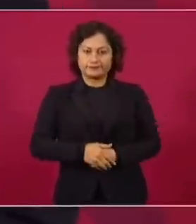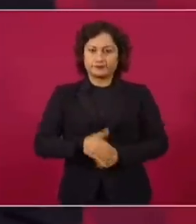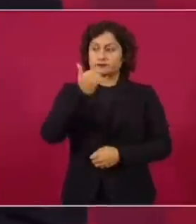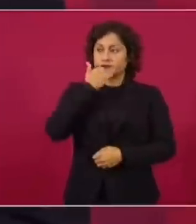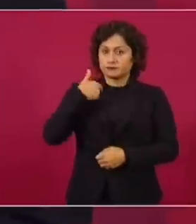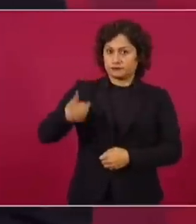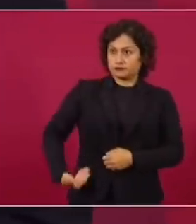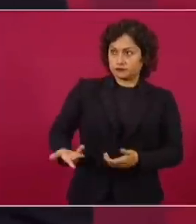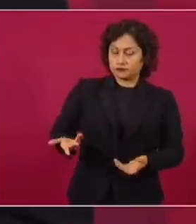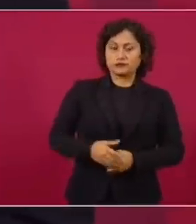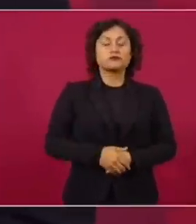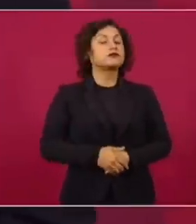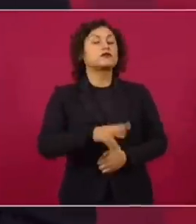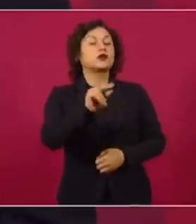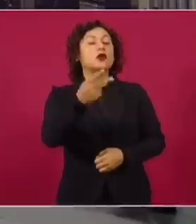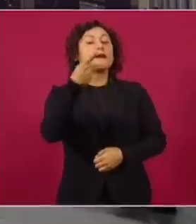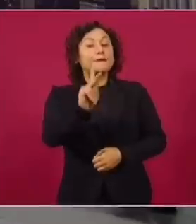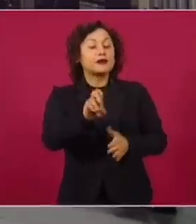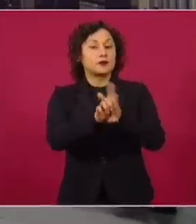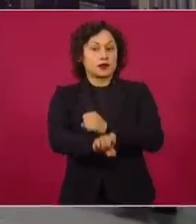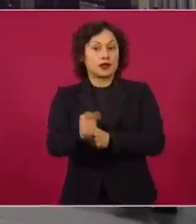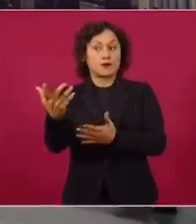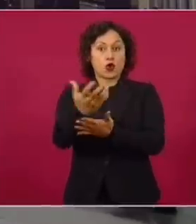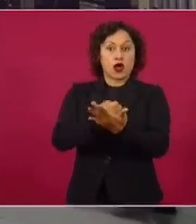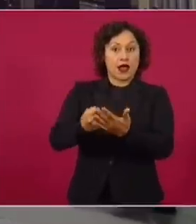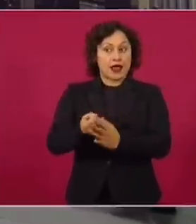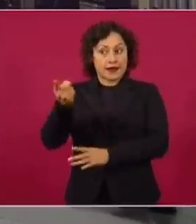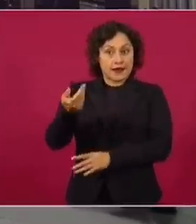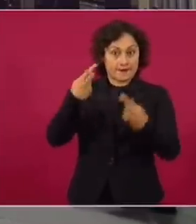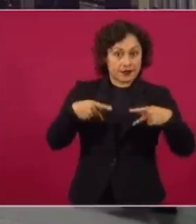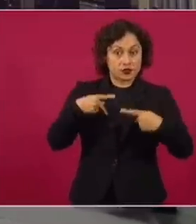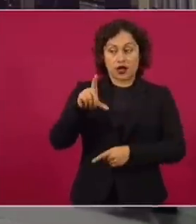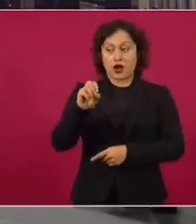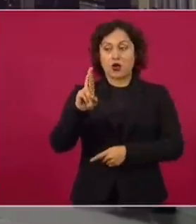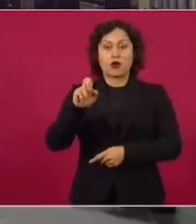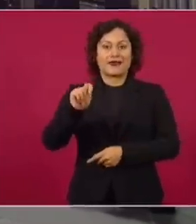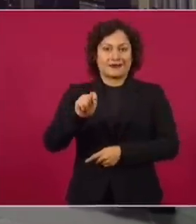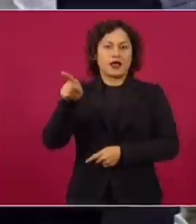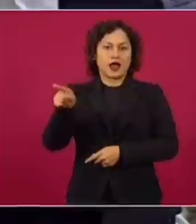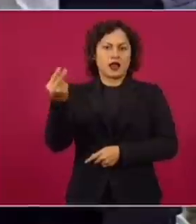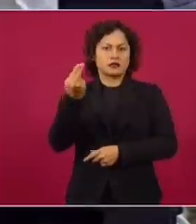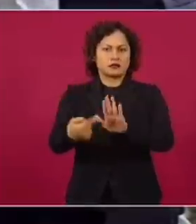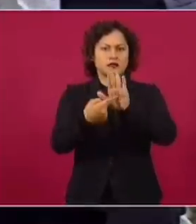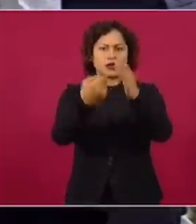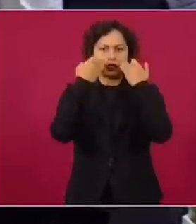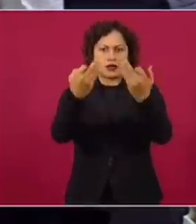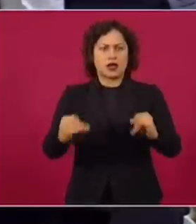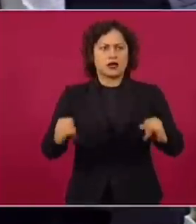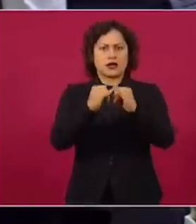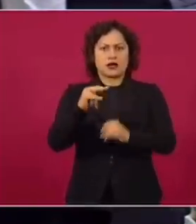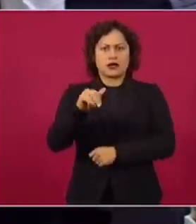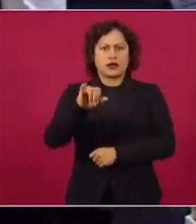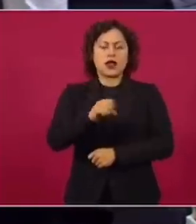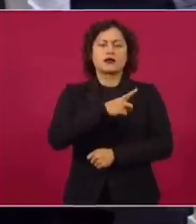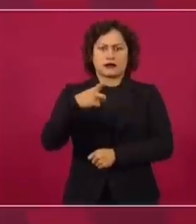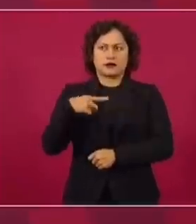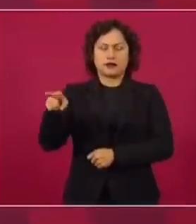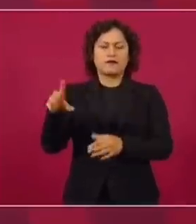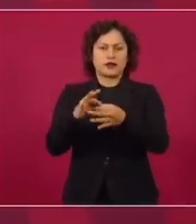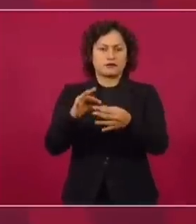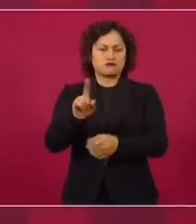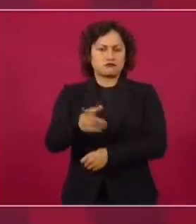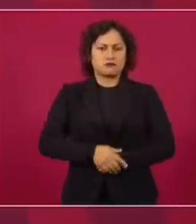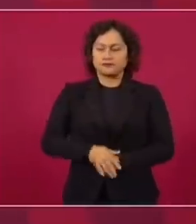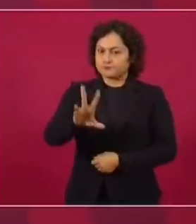soy ciudadano. No vamos, pero los ingresos de Loret, finalmente él no es un servidor público, no tendría por qué informarlos del Instituto. No, todos estos medios tienen que ver